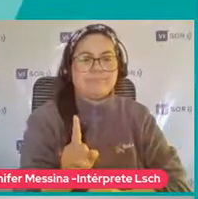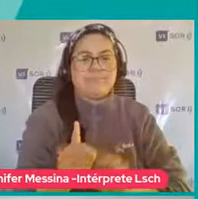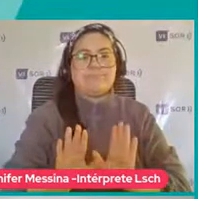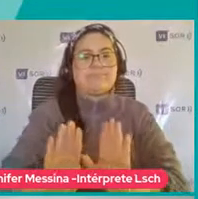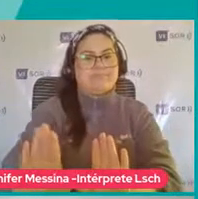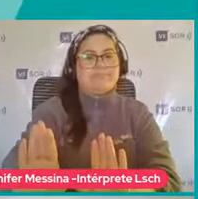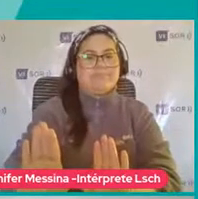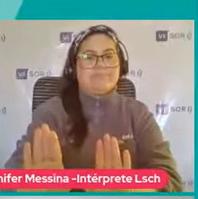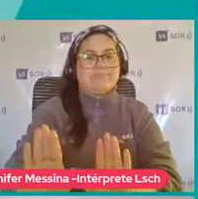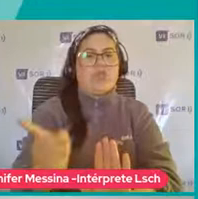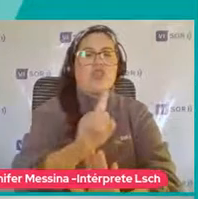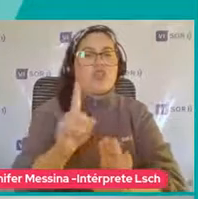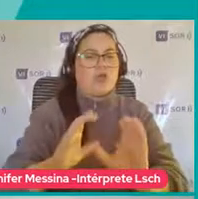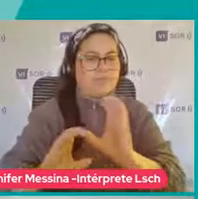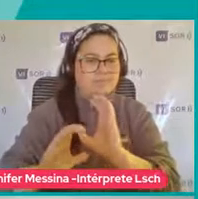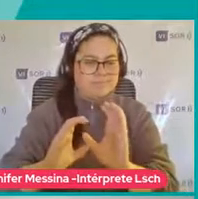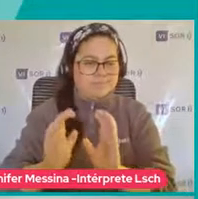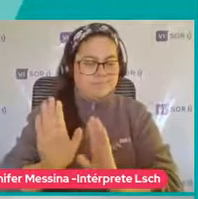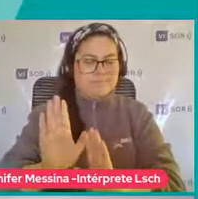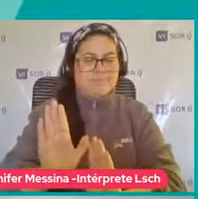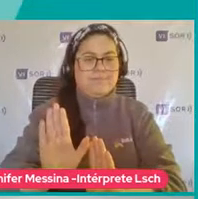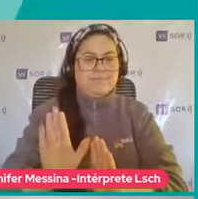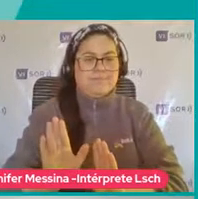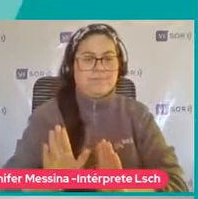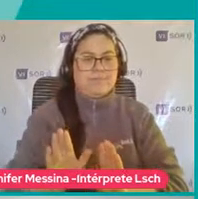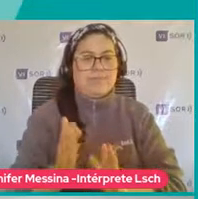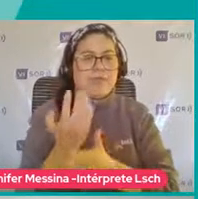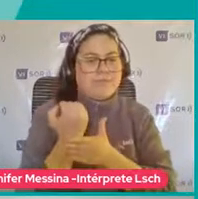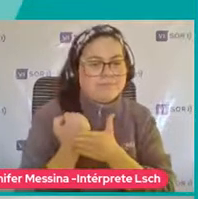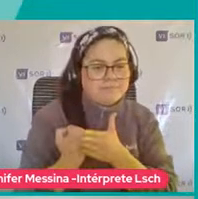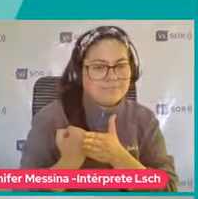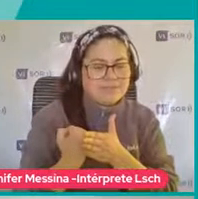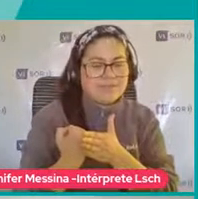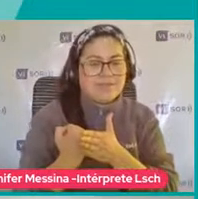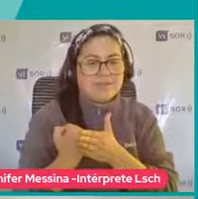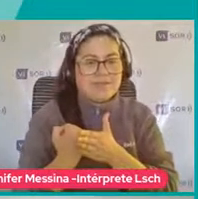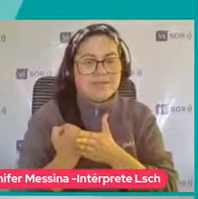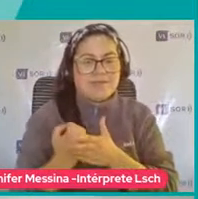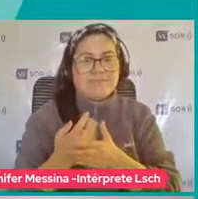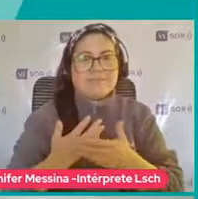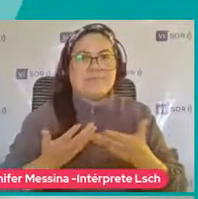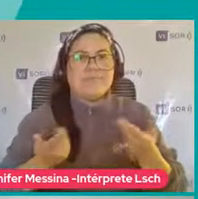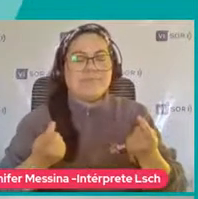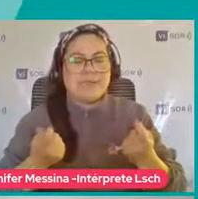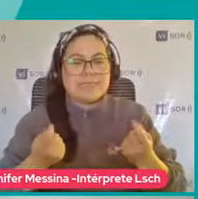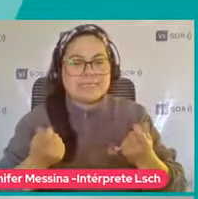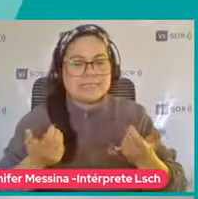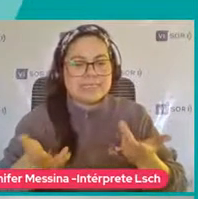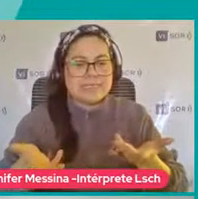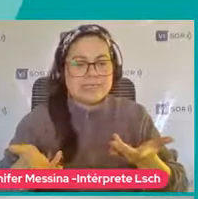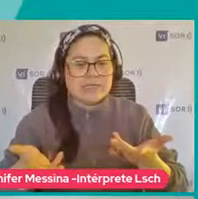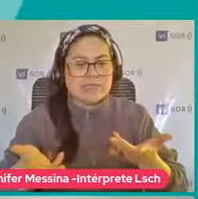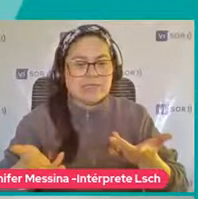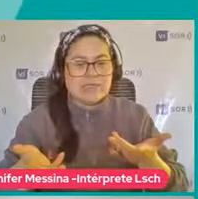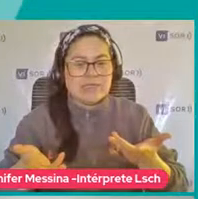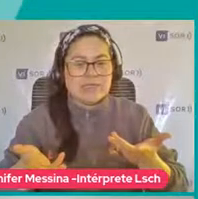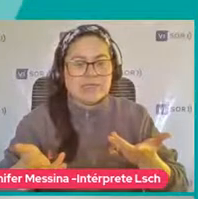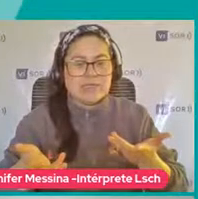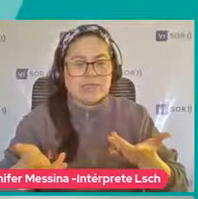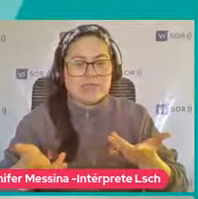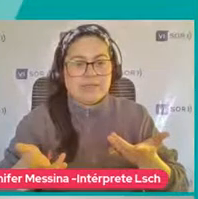En esta actividad social Entonces Tienden A ser Como Sujetos Más de